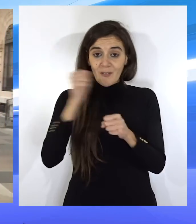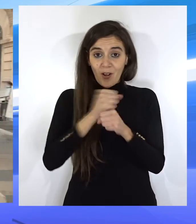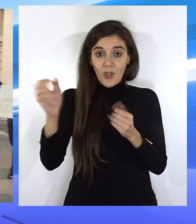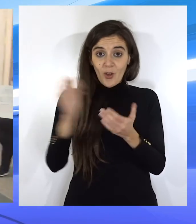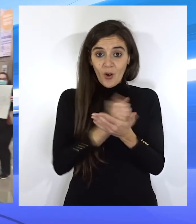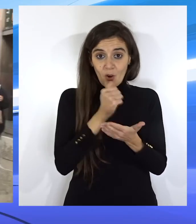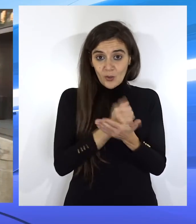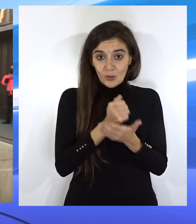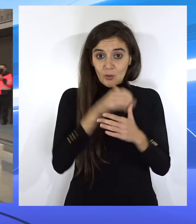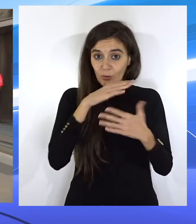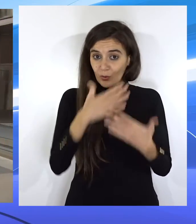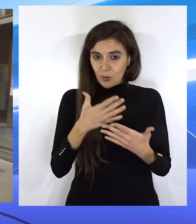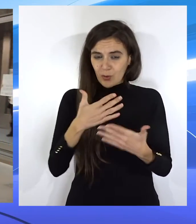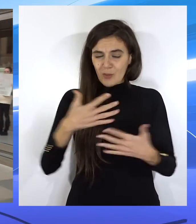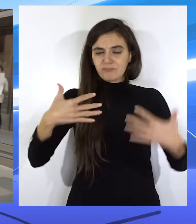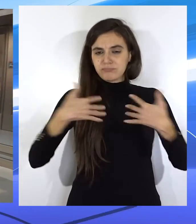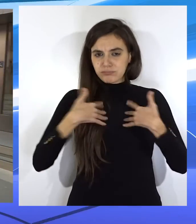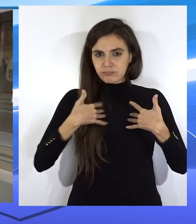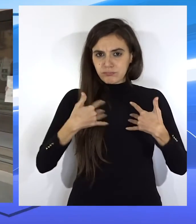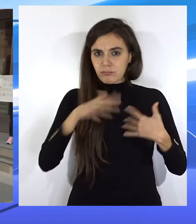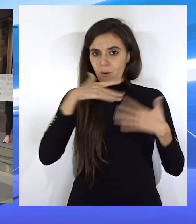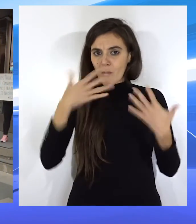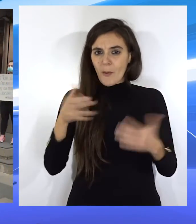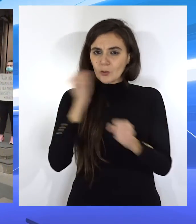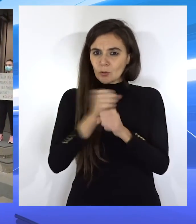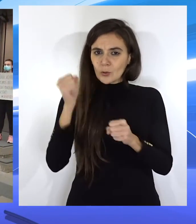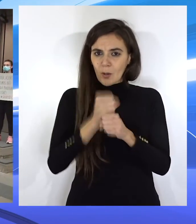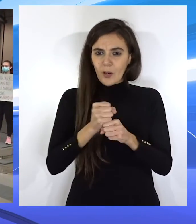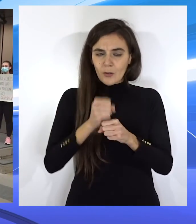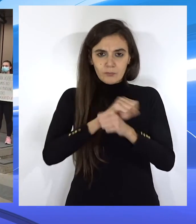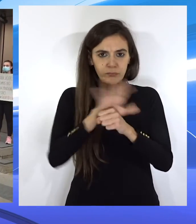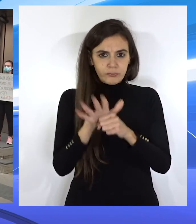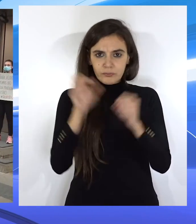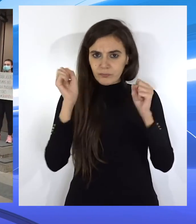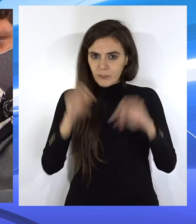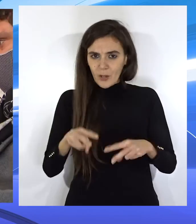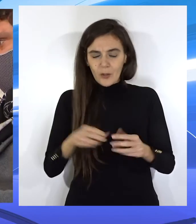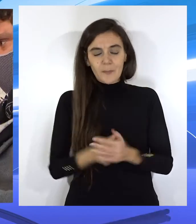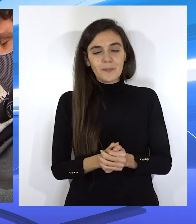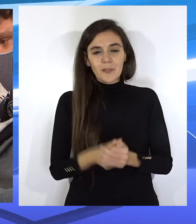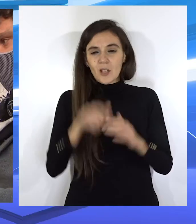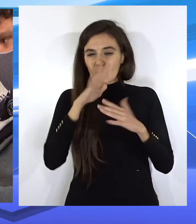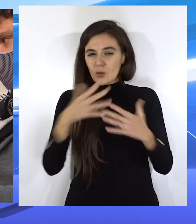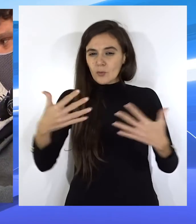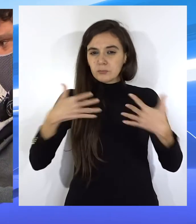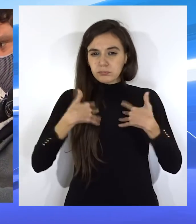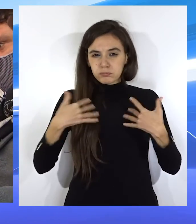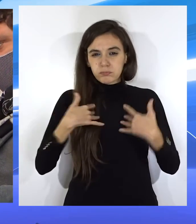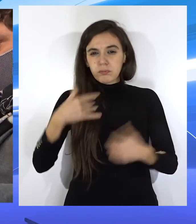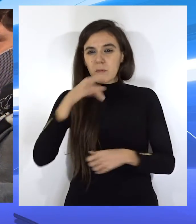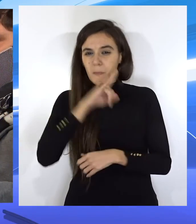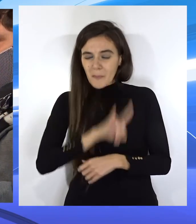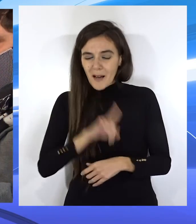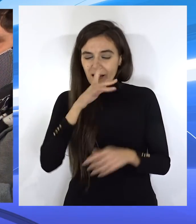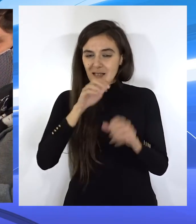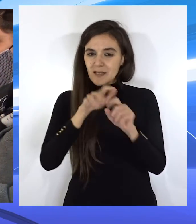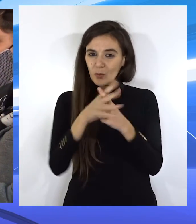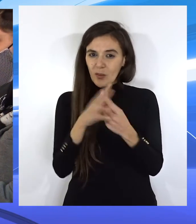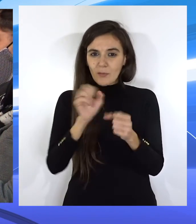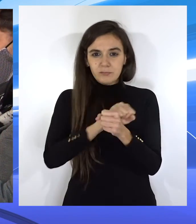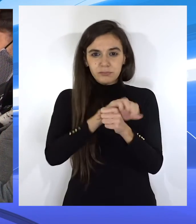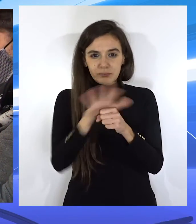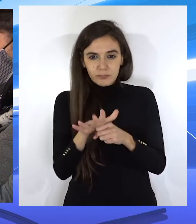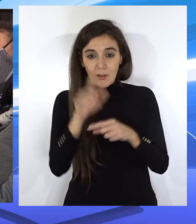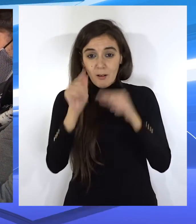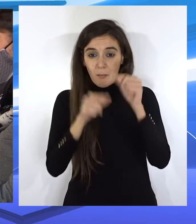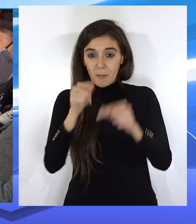trabajadores... ...que además este año lo han pasado muy mal... ...desempeñando su labor en plena pandemia. Donde lo hemos pasado muy mal con el tema de